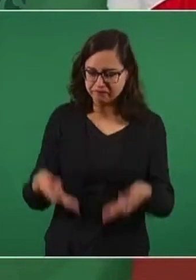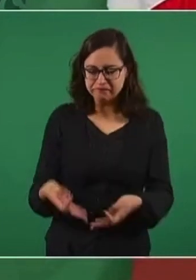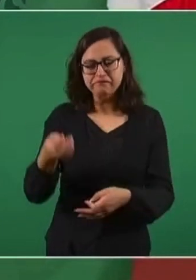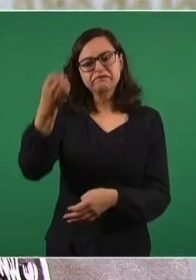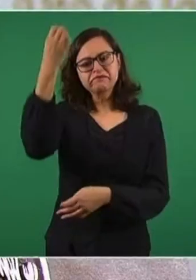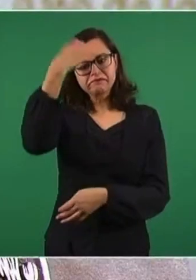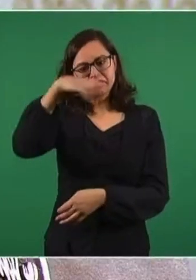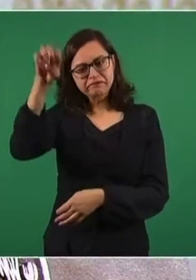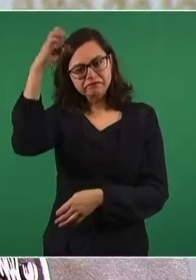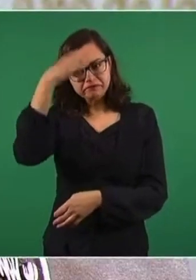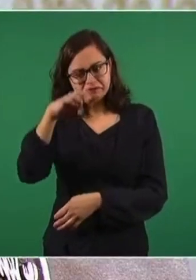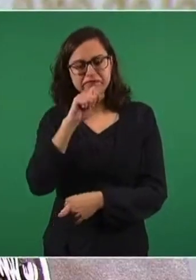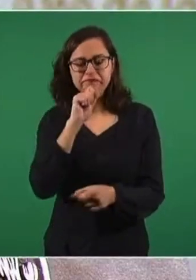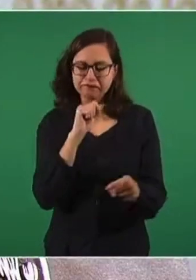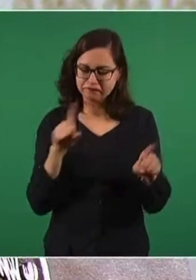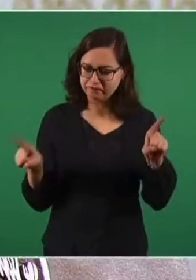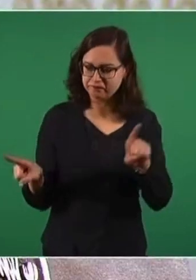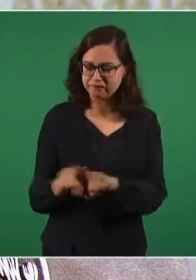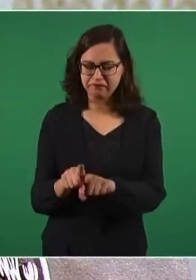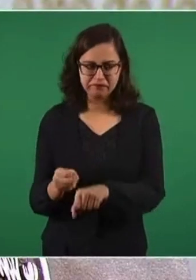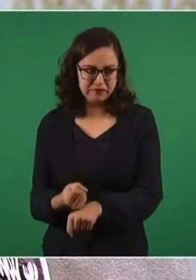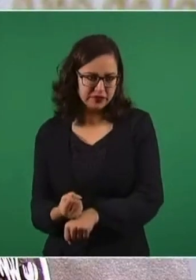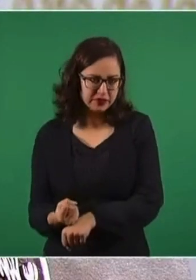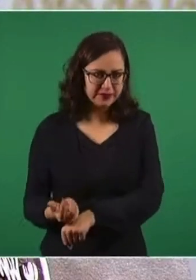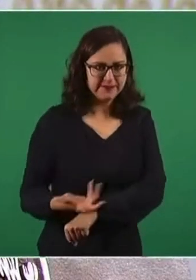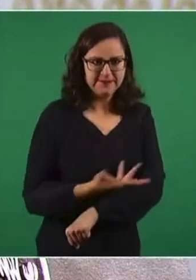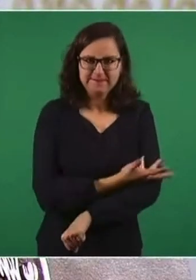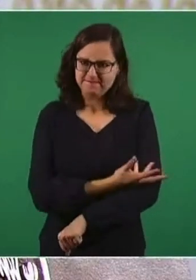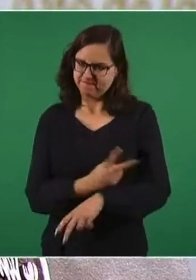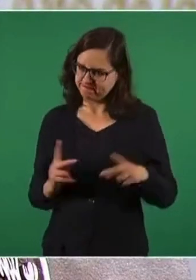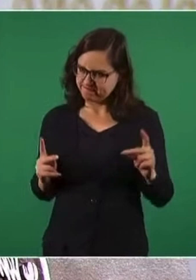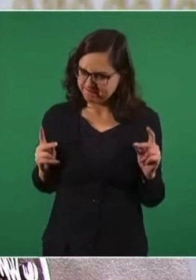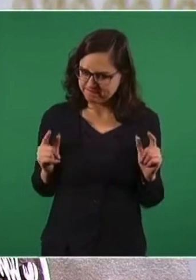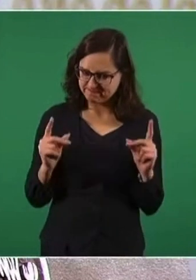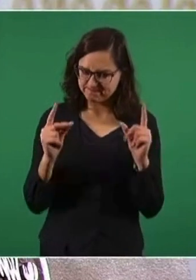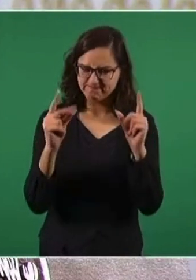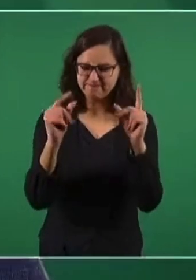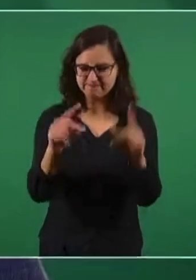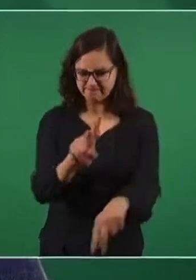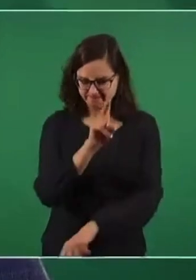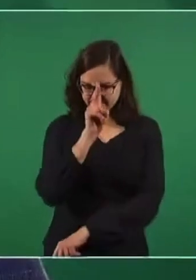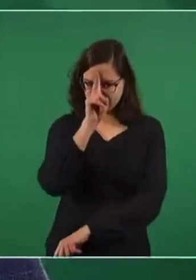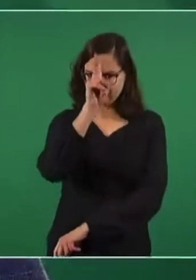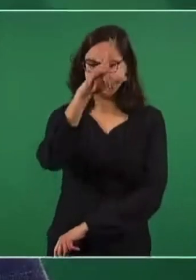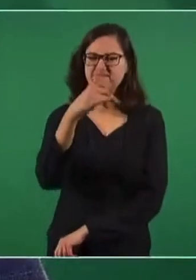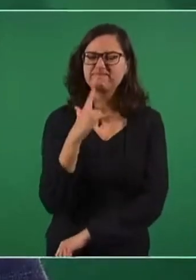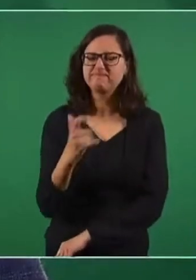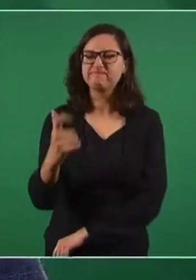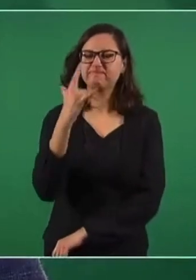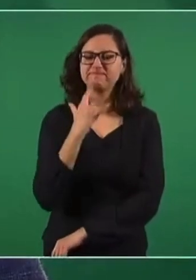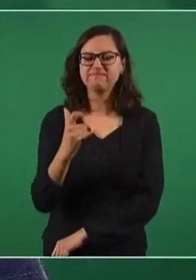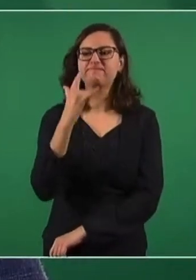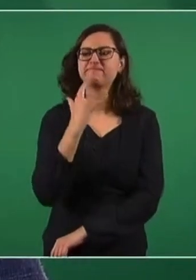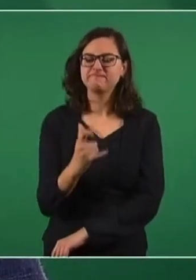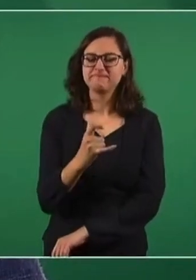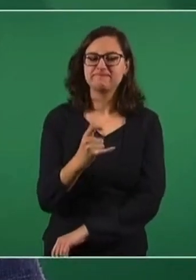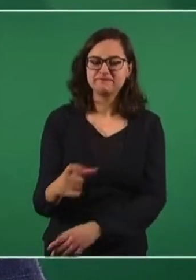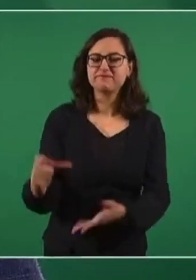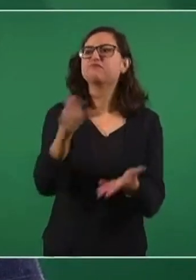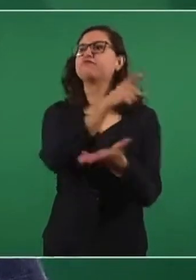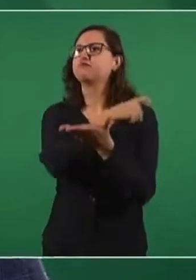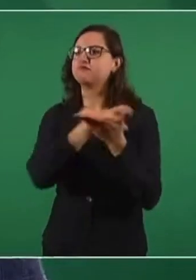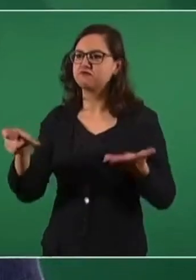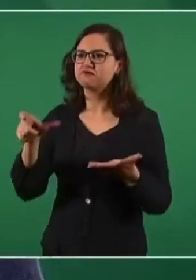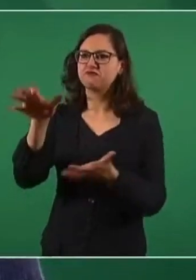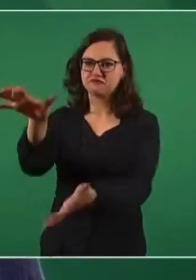decirlo?, emocionados ante un reto de este tamaño, demostraron que sí es posible hacer una compra sectorial